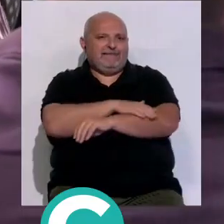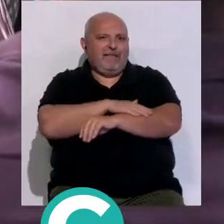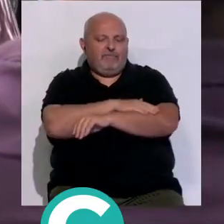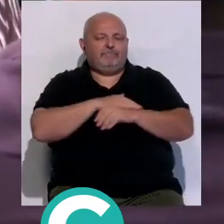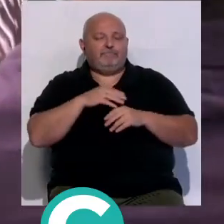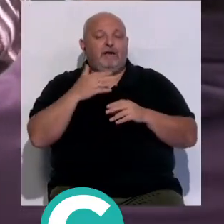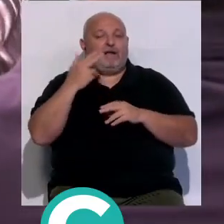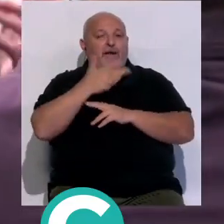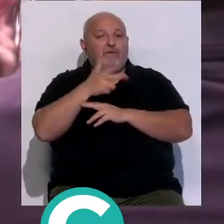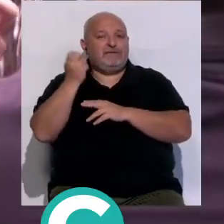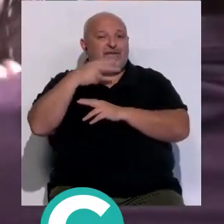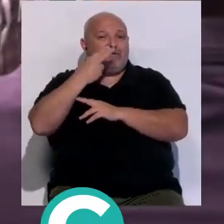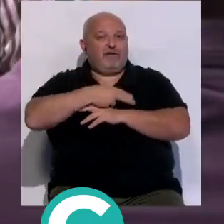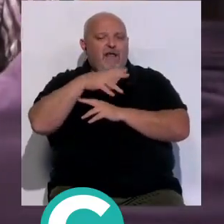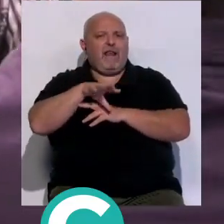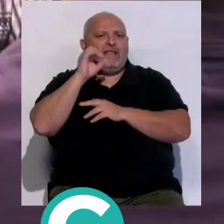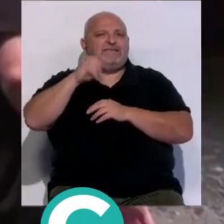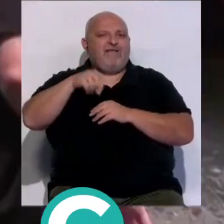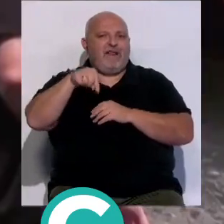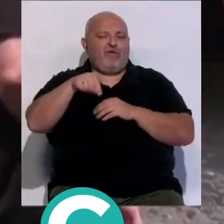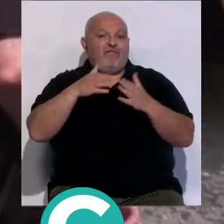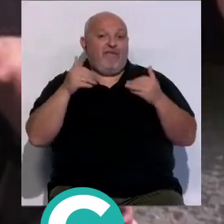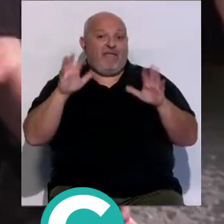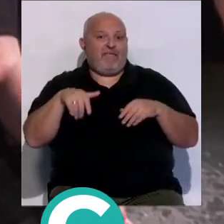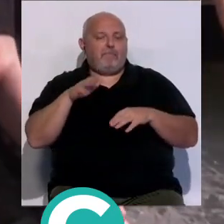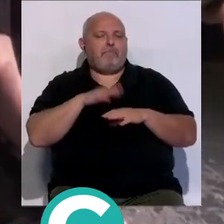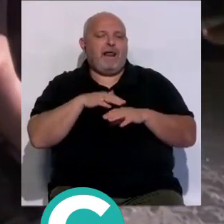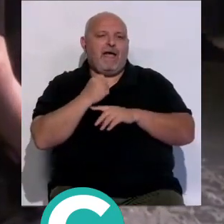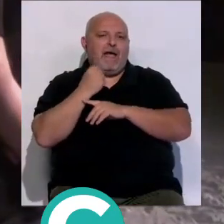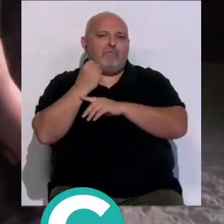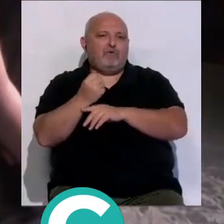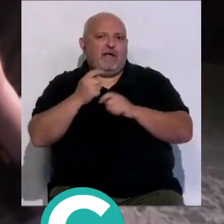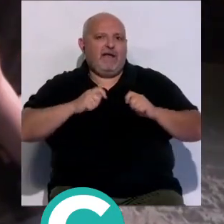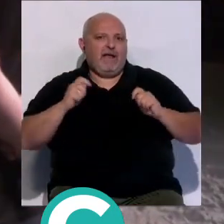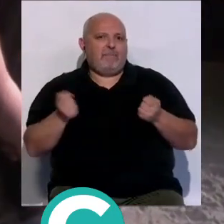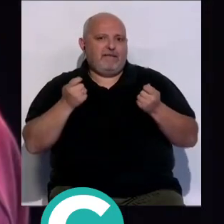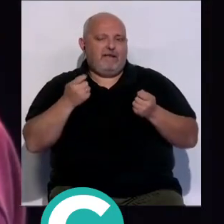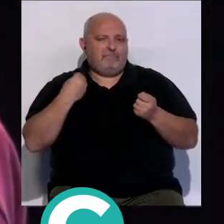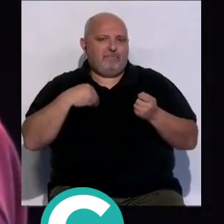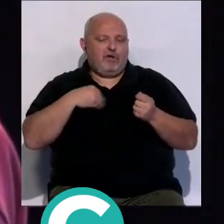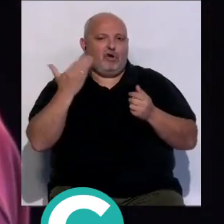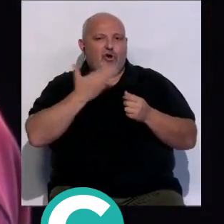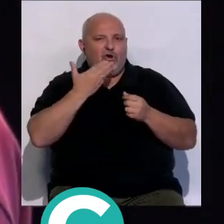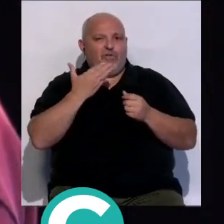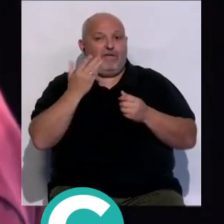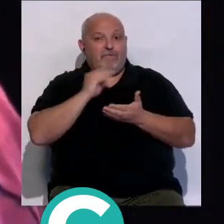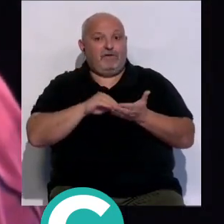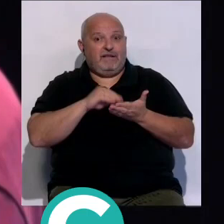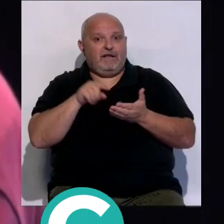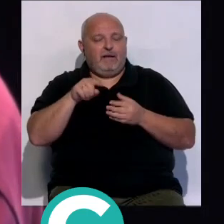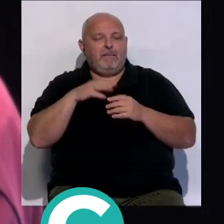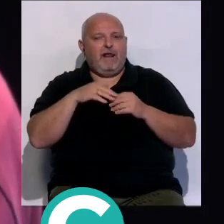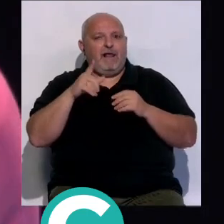reporteros sin fronteras ha elegido San Fernando y la Bahía de Cádiz para apoyar la campaña que está llevando a cabo el colegio de periodistas